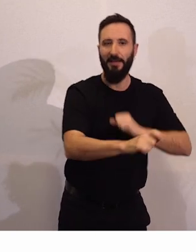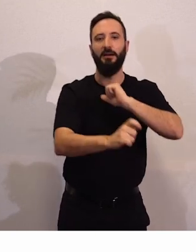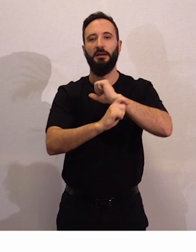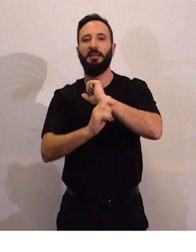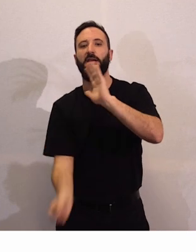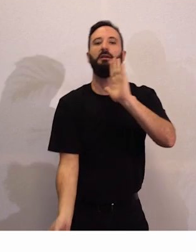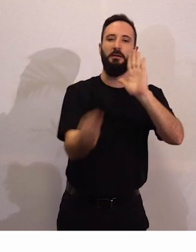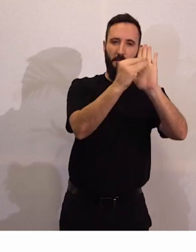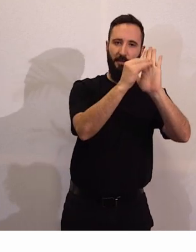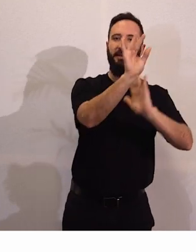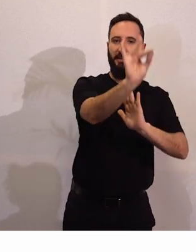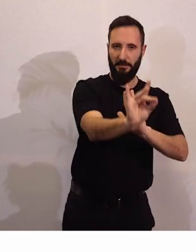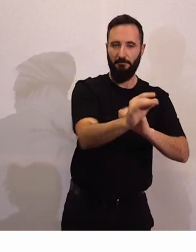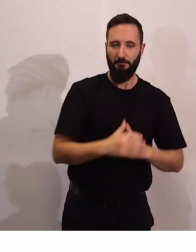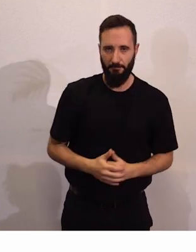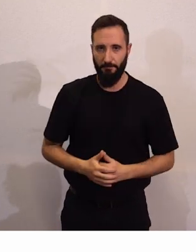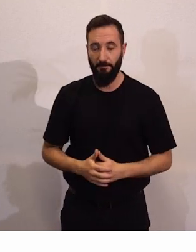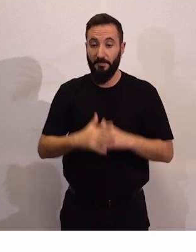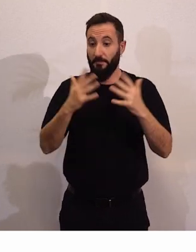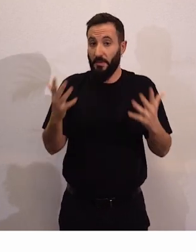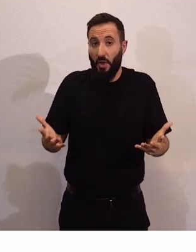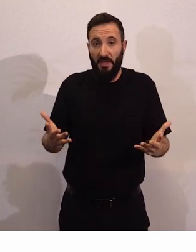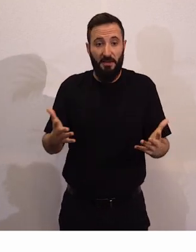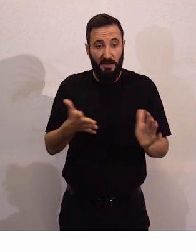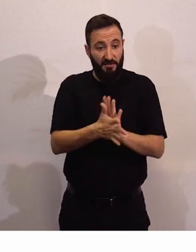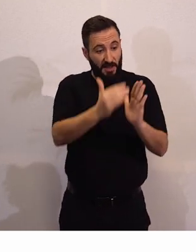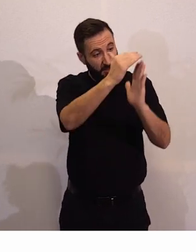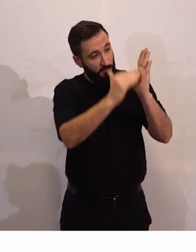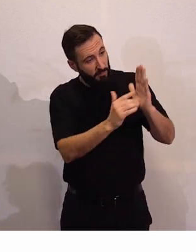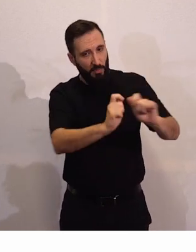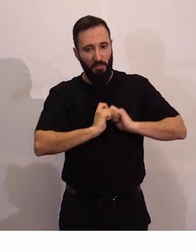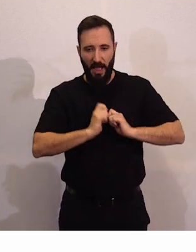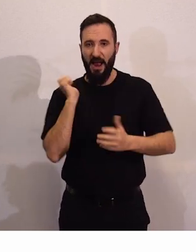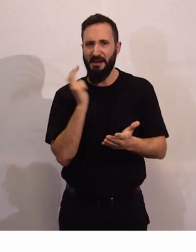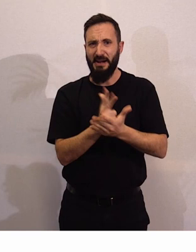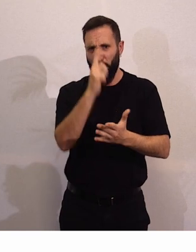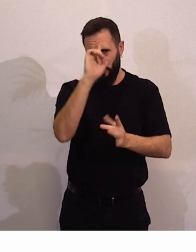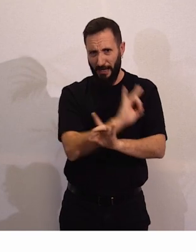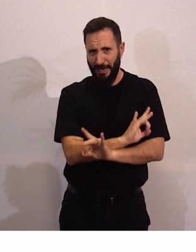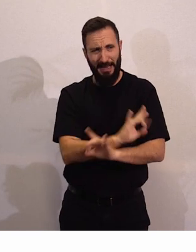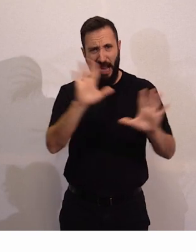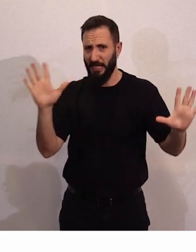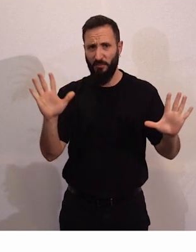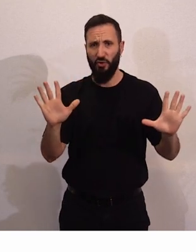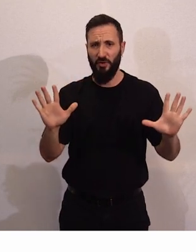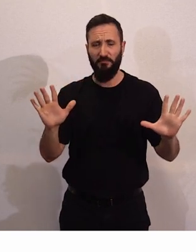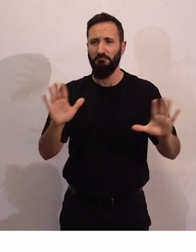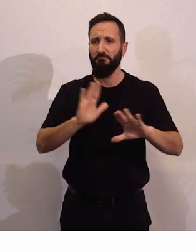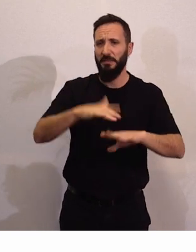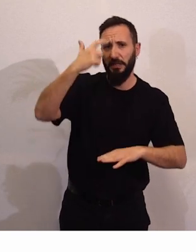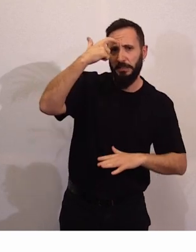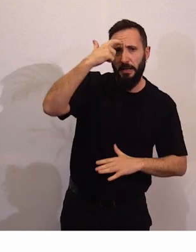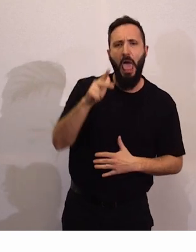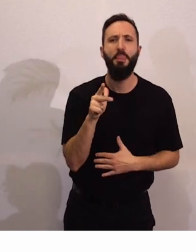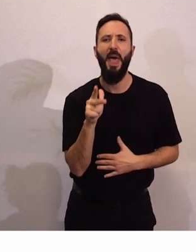en esa estrategia de manera que nos marca retos claros retos que tienen que ver con los